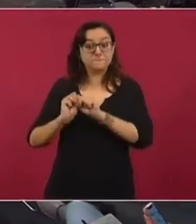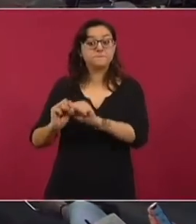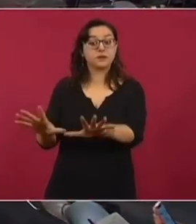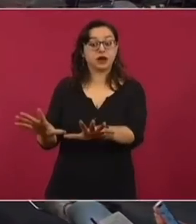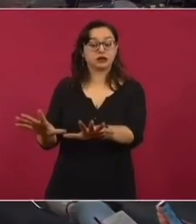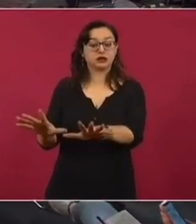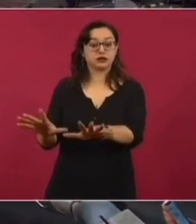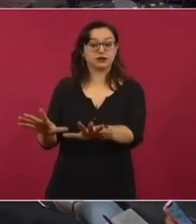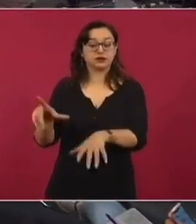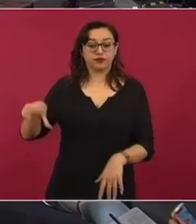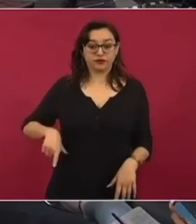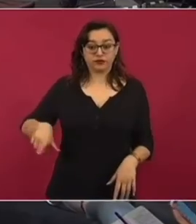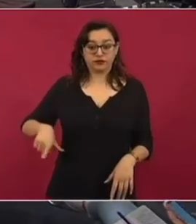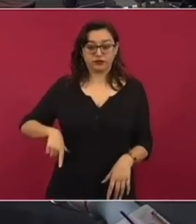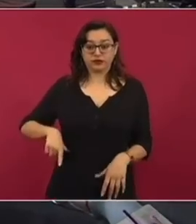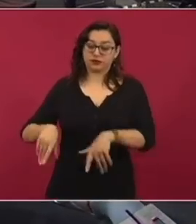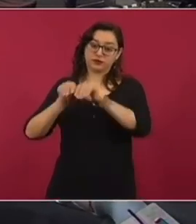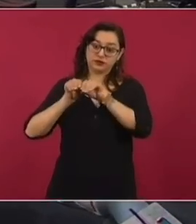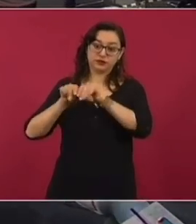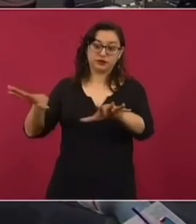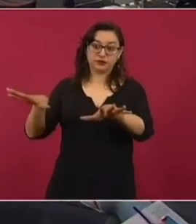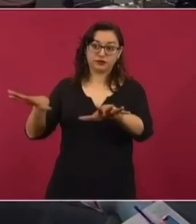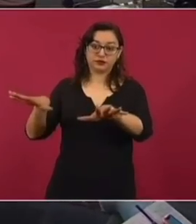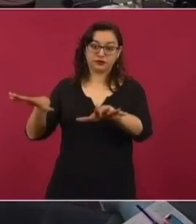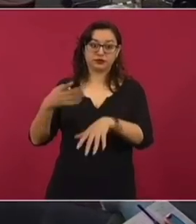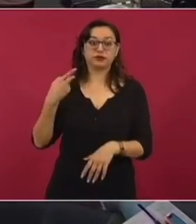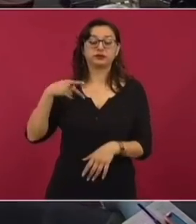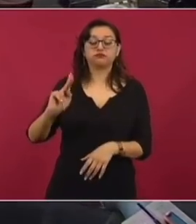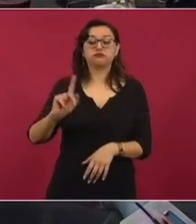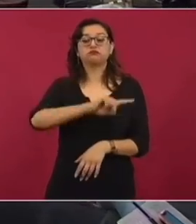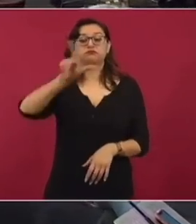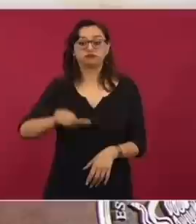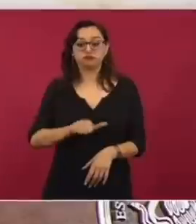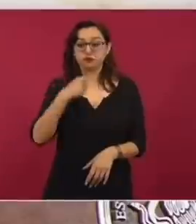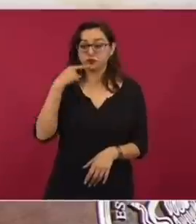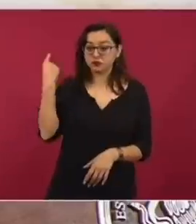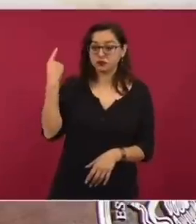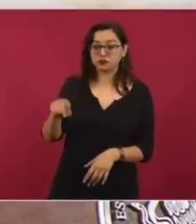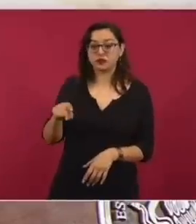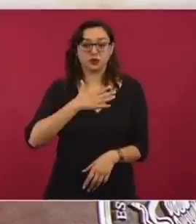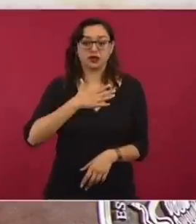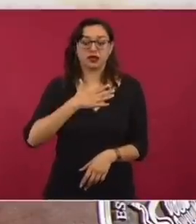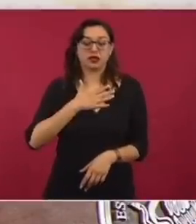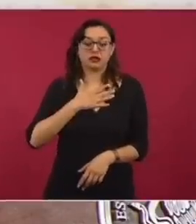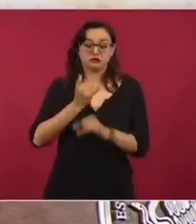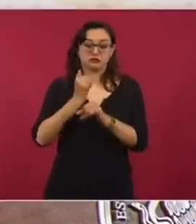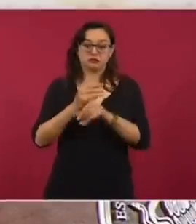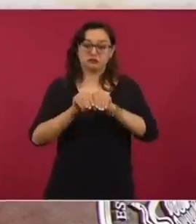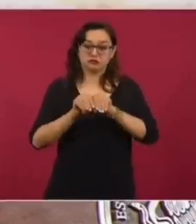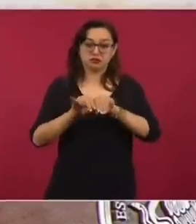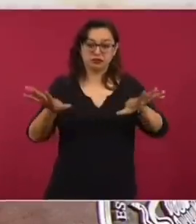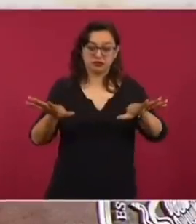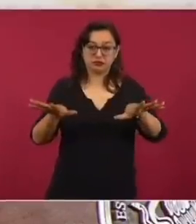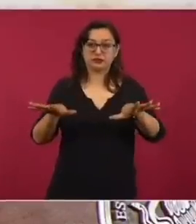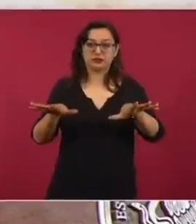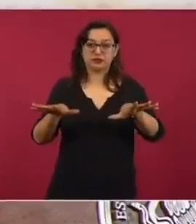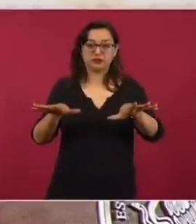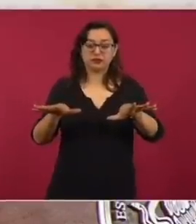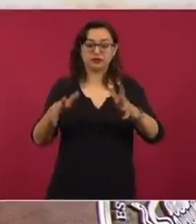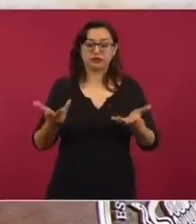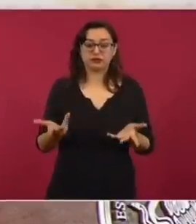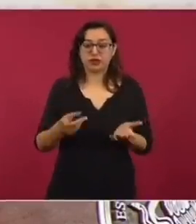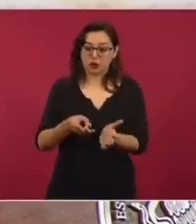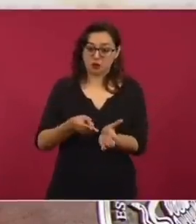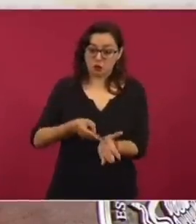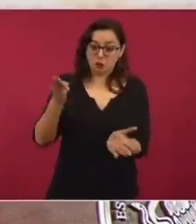del gobierno, pero replicaron de que no se había publicado en mi página. Y lo que